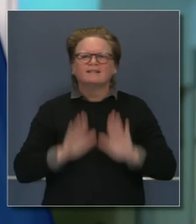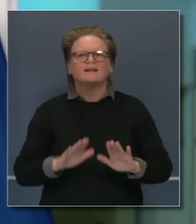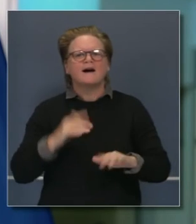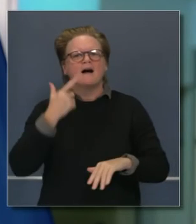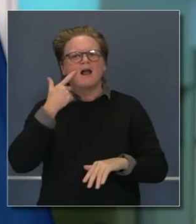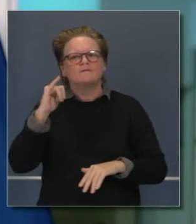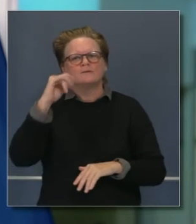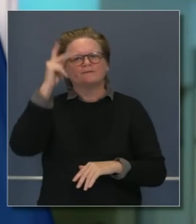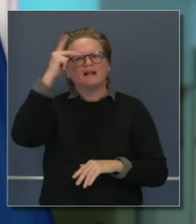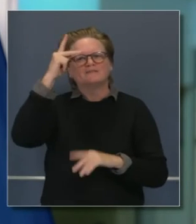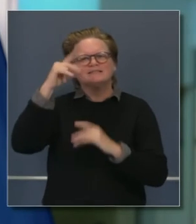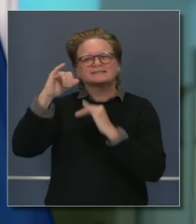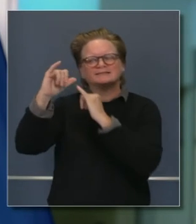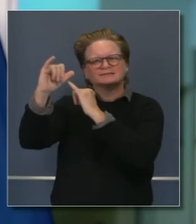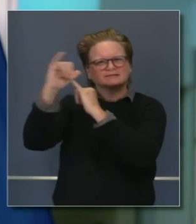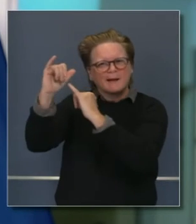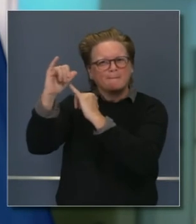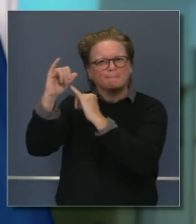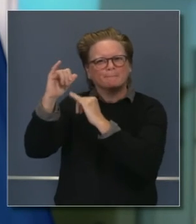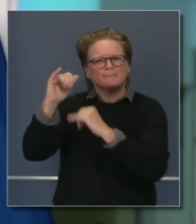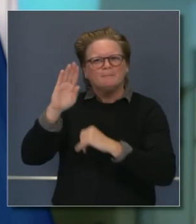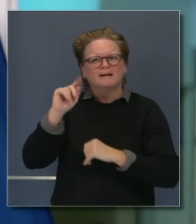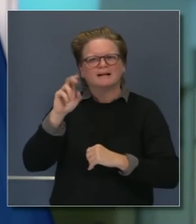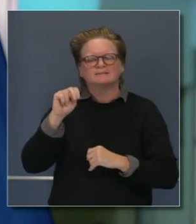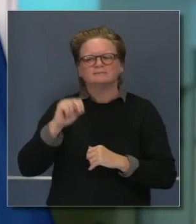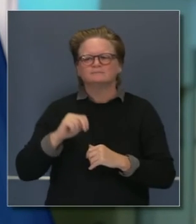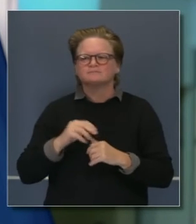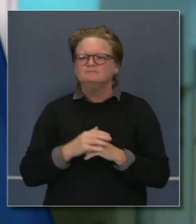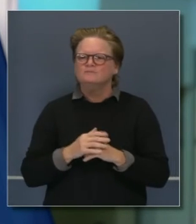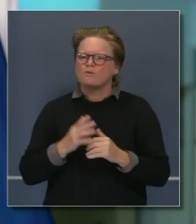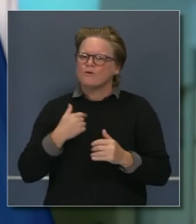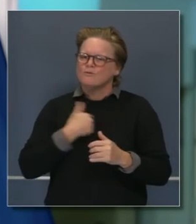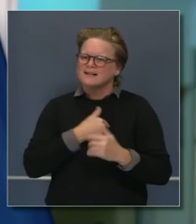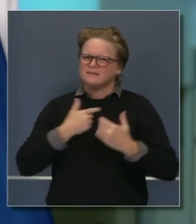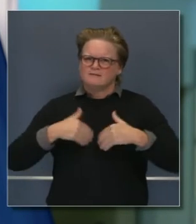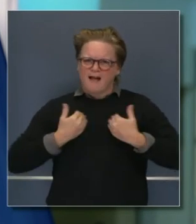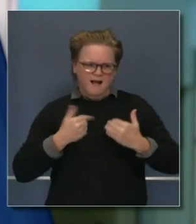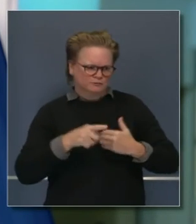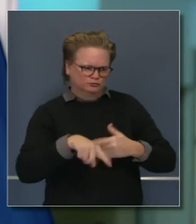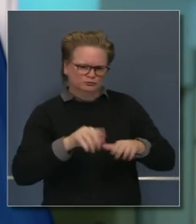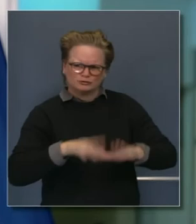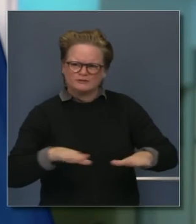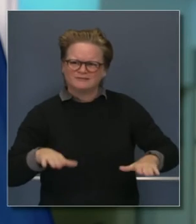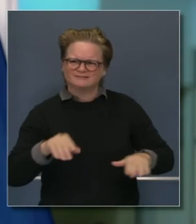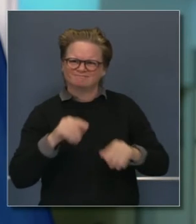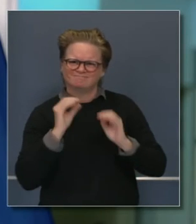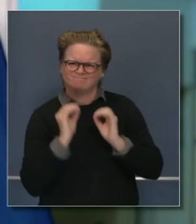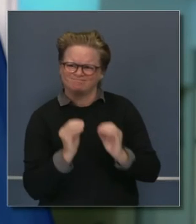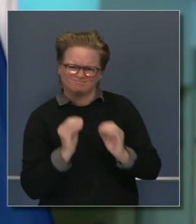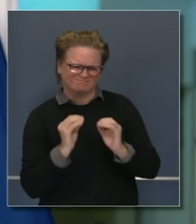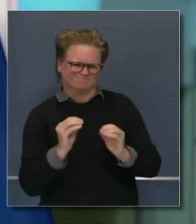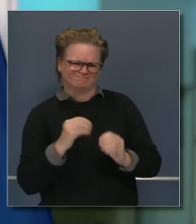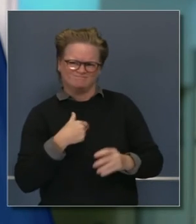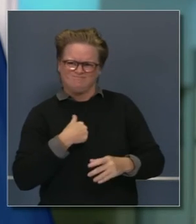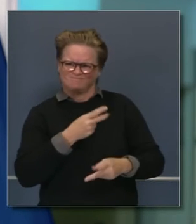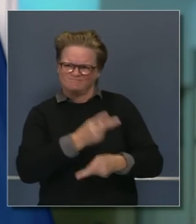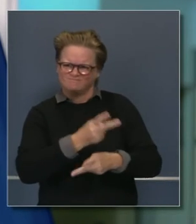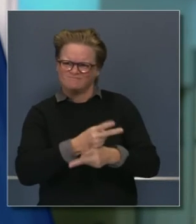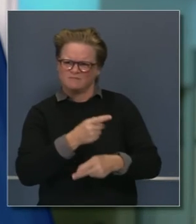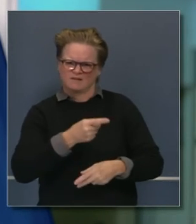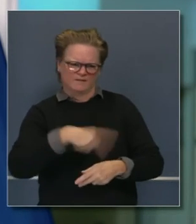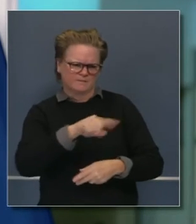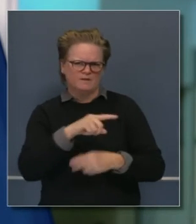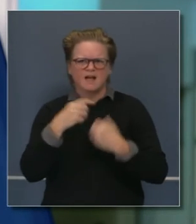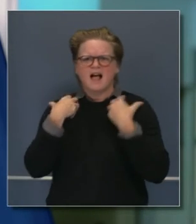médica para niños, educación temprana para niños, cuestiones más amplias relacionadas a la